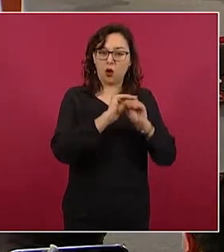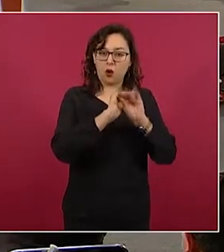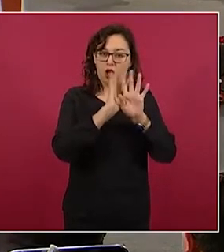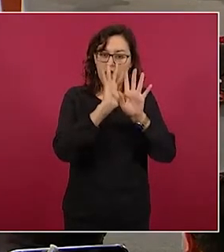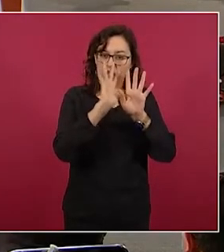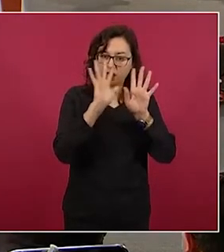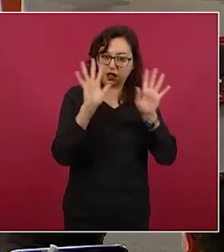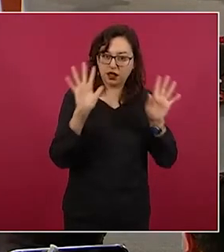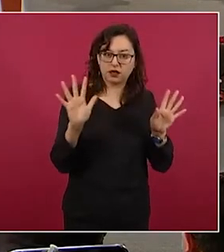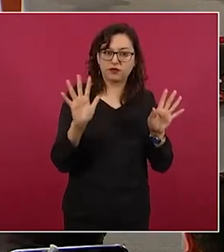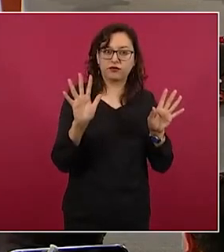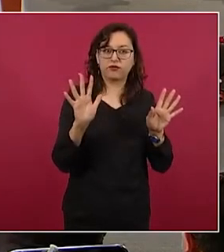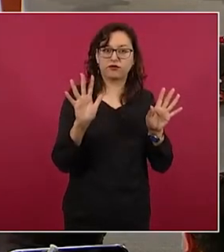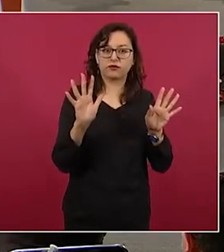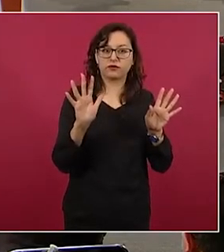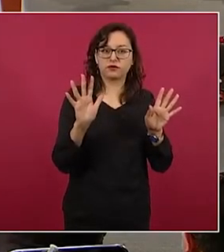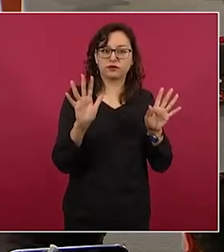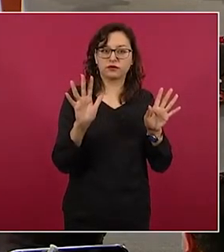a la otra,